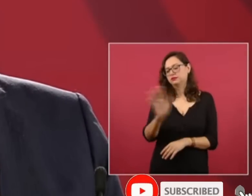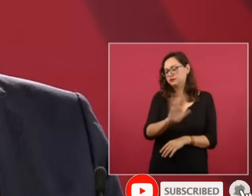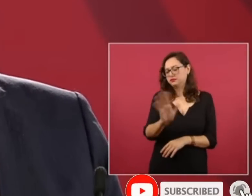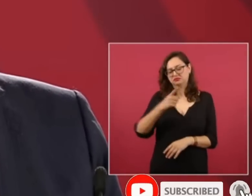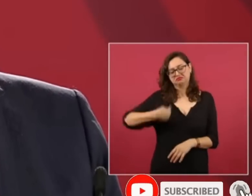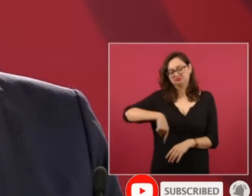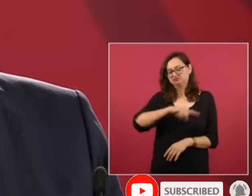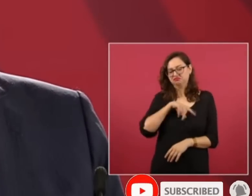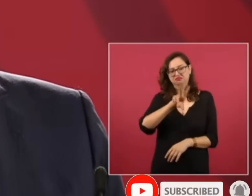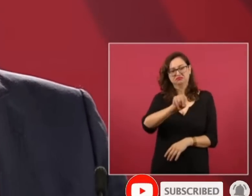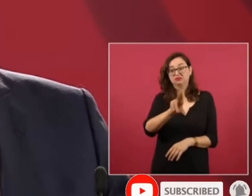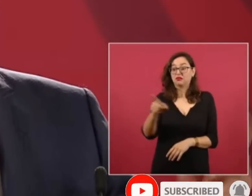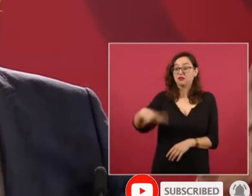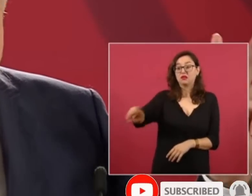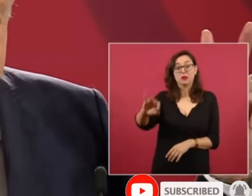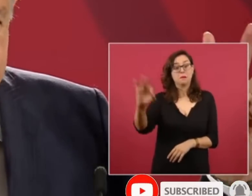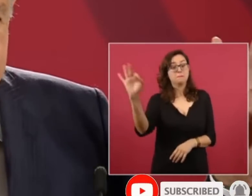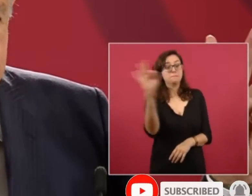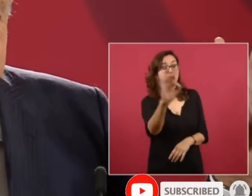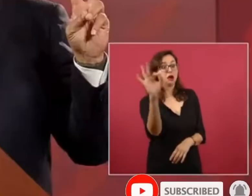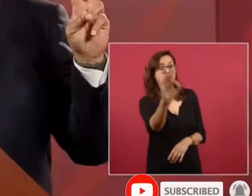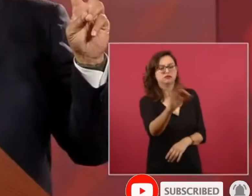amor y paz.